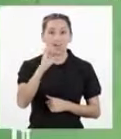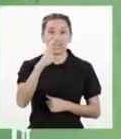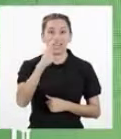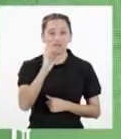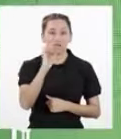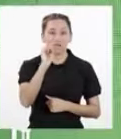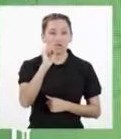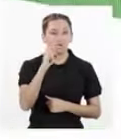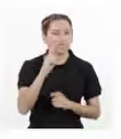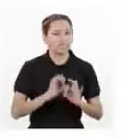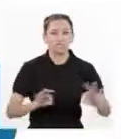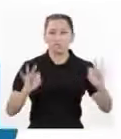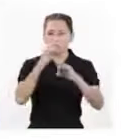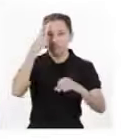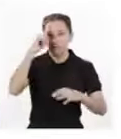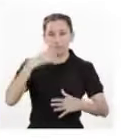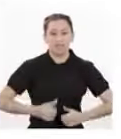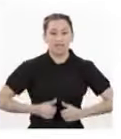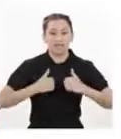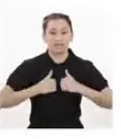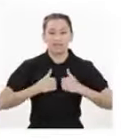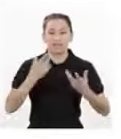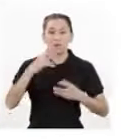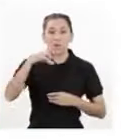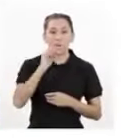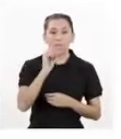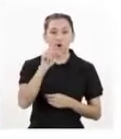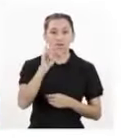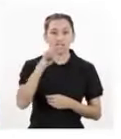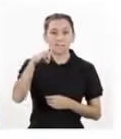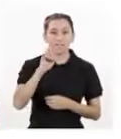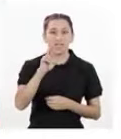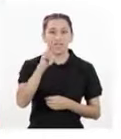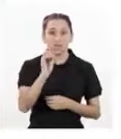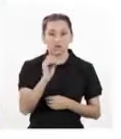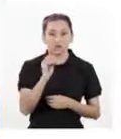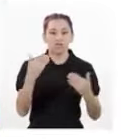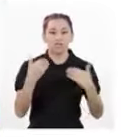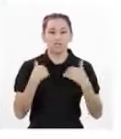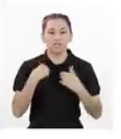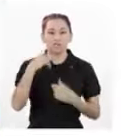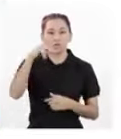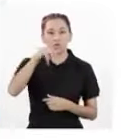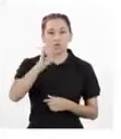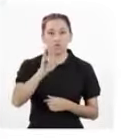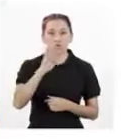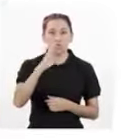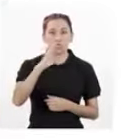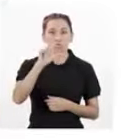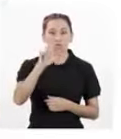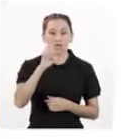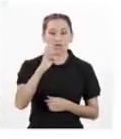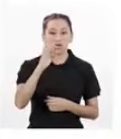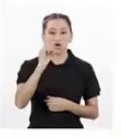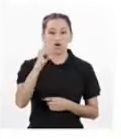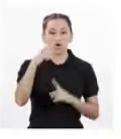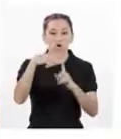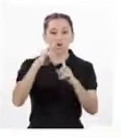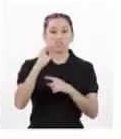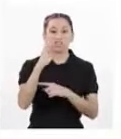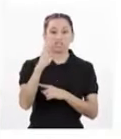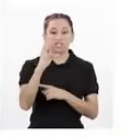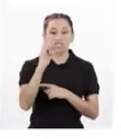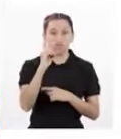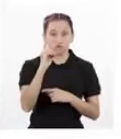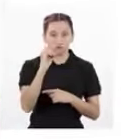Es un polímero hecho a base de subunidades llamadas nucleótidos Los nucleótidos son átomos de carbono, hidrógeno,